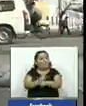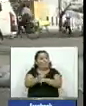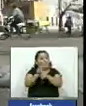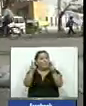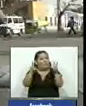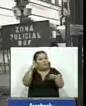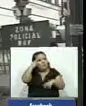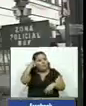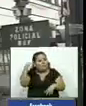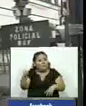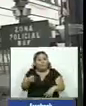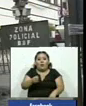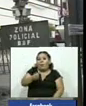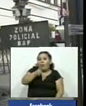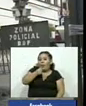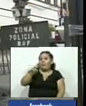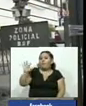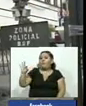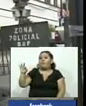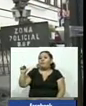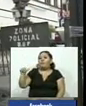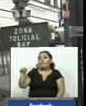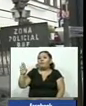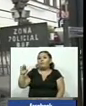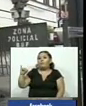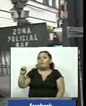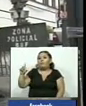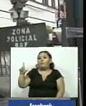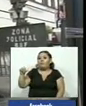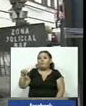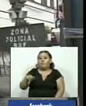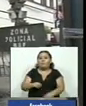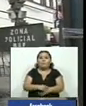políticas Fabiola Chambi Voz de América Bolivia